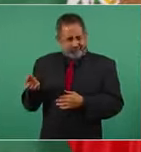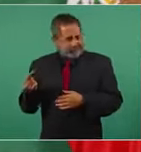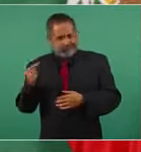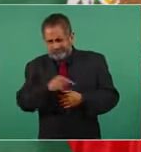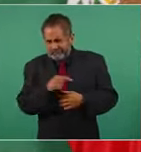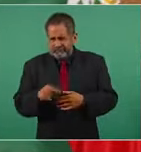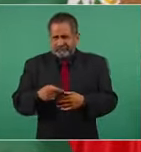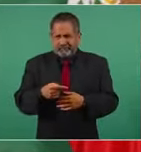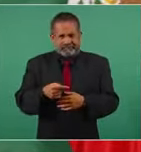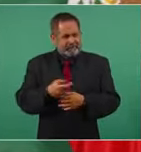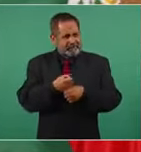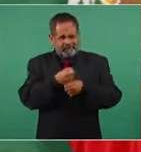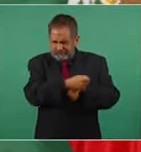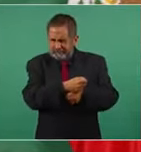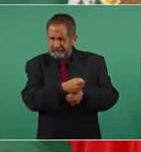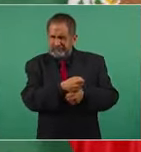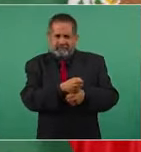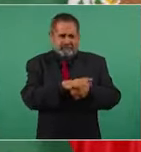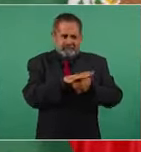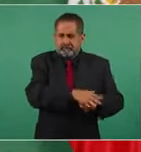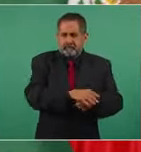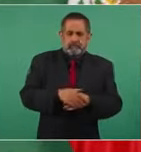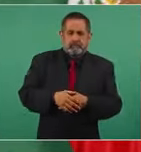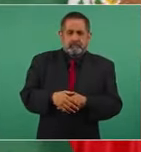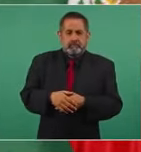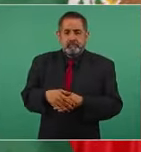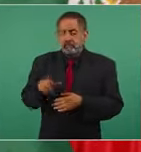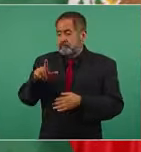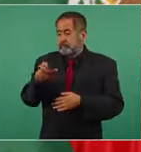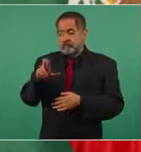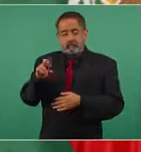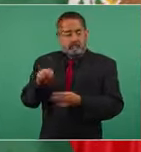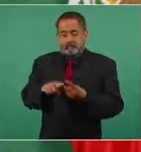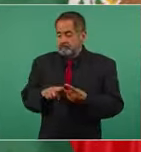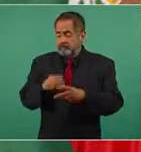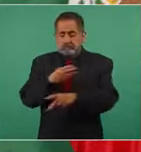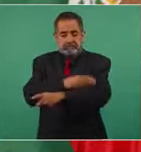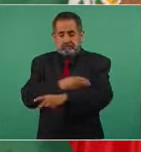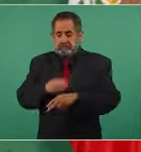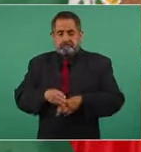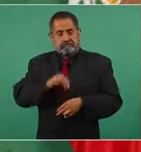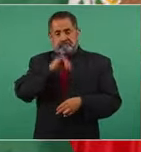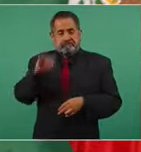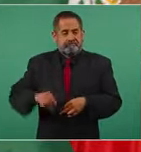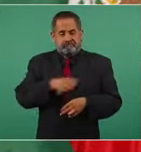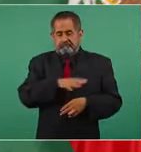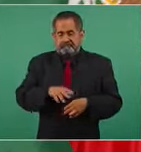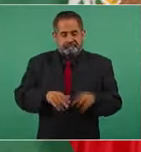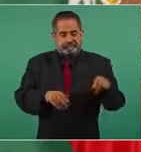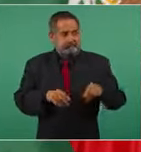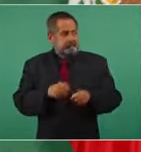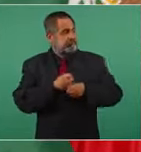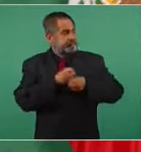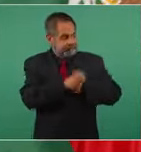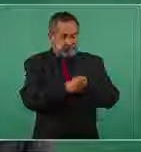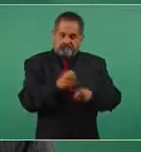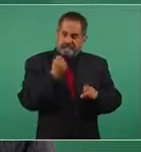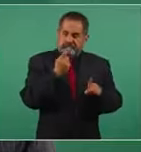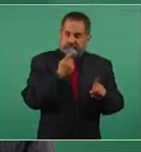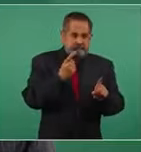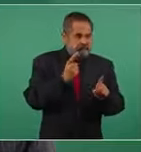apretar el puño ni Lerdo ni Madero nunca reprimieron